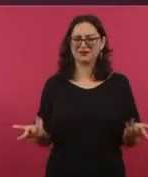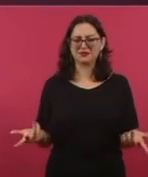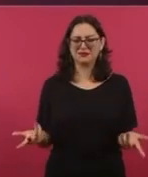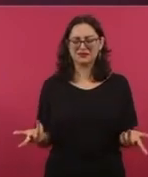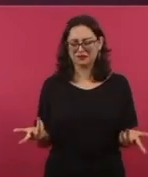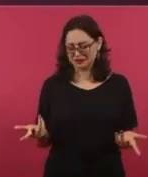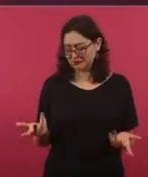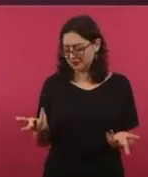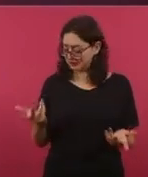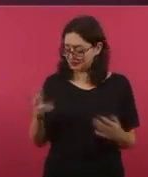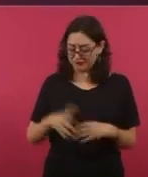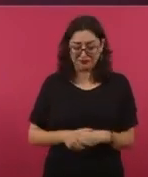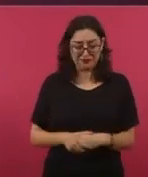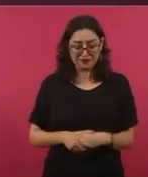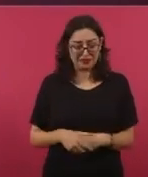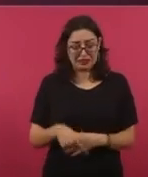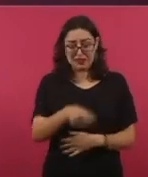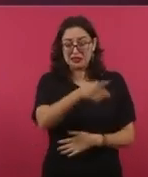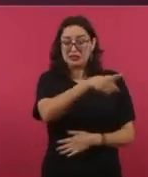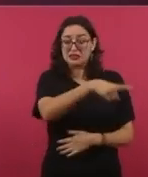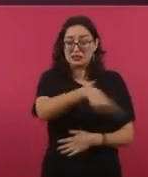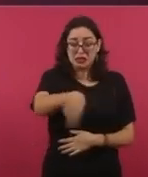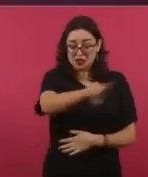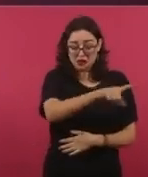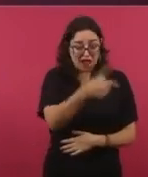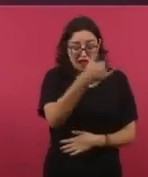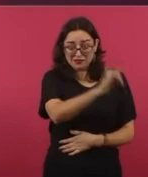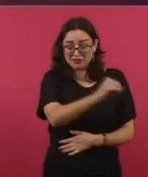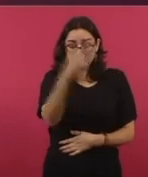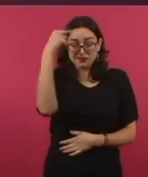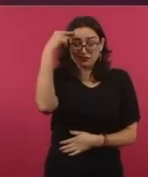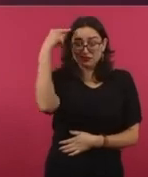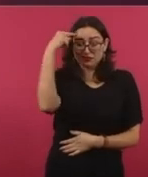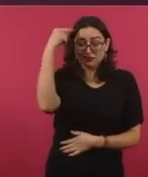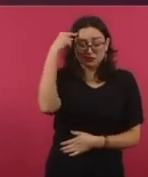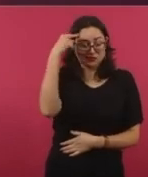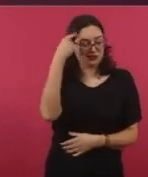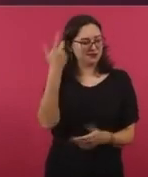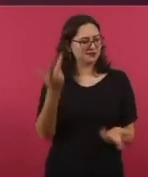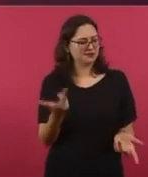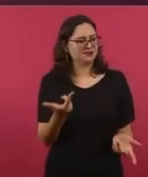la iglesia los domingos.